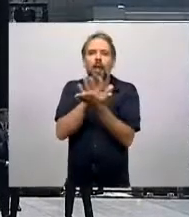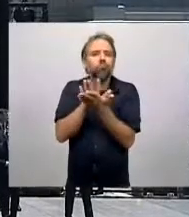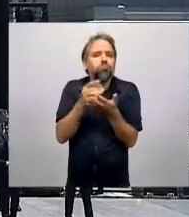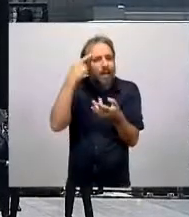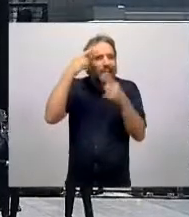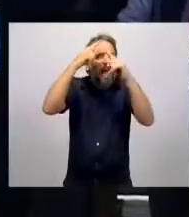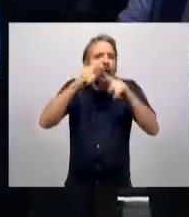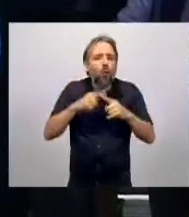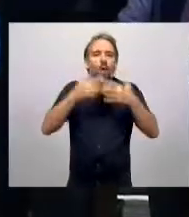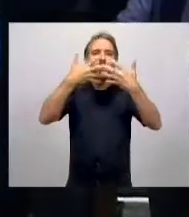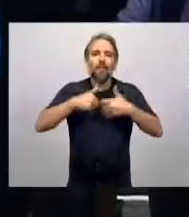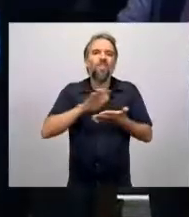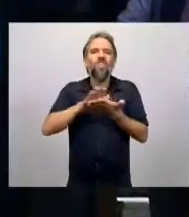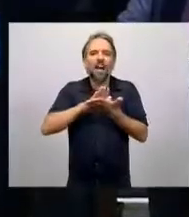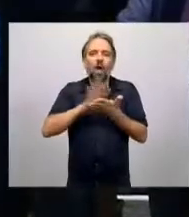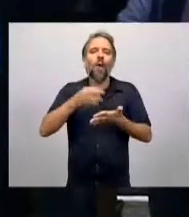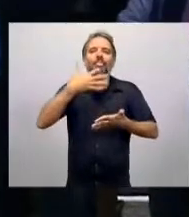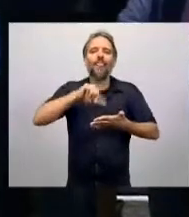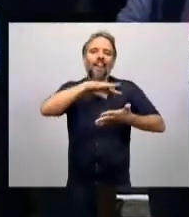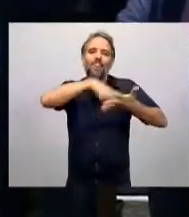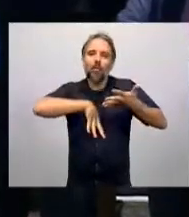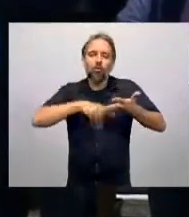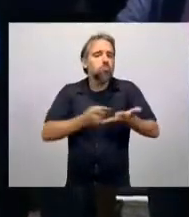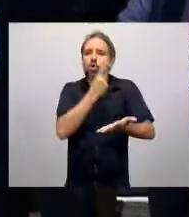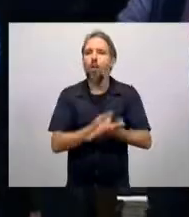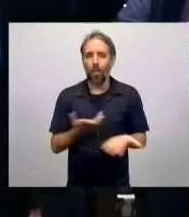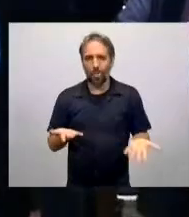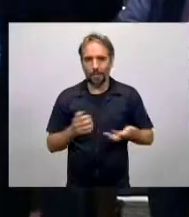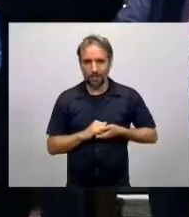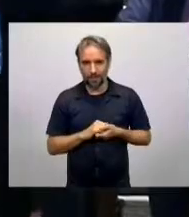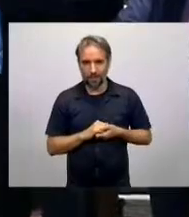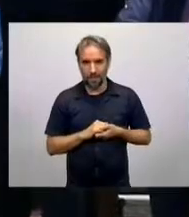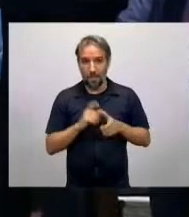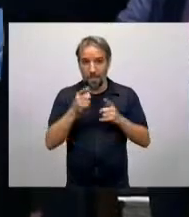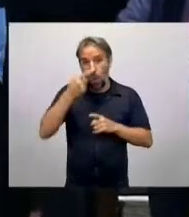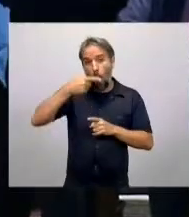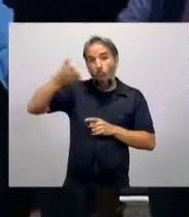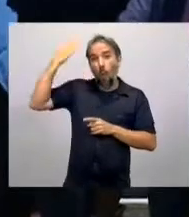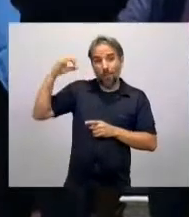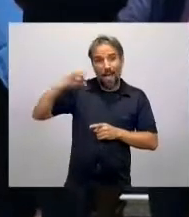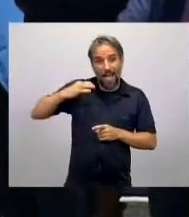arreglar la situación económica de este país, la situación del país es seria.